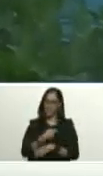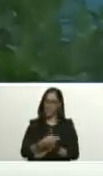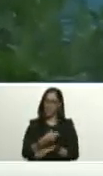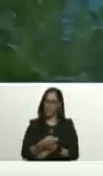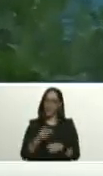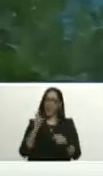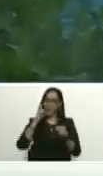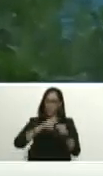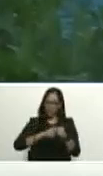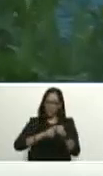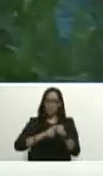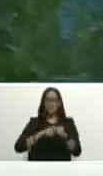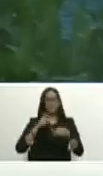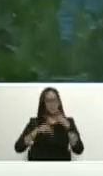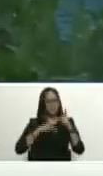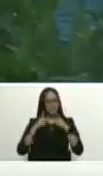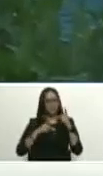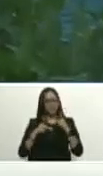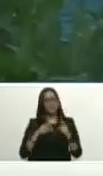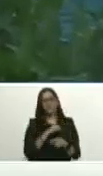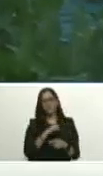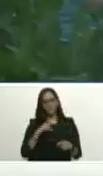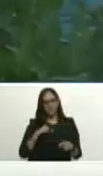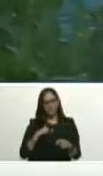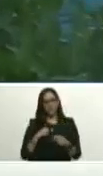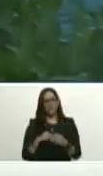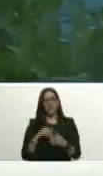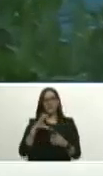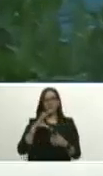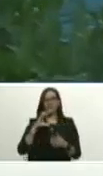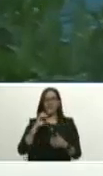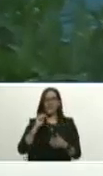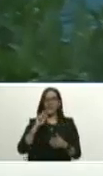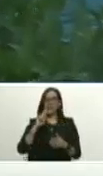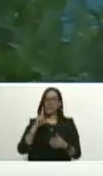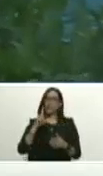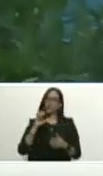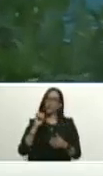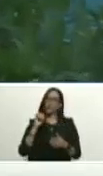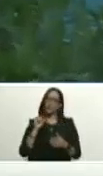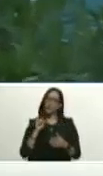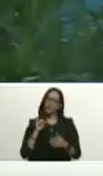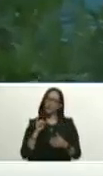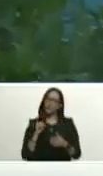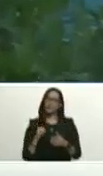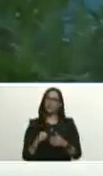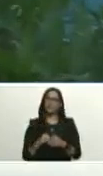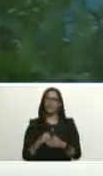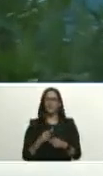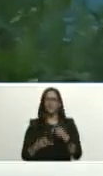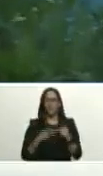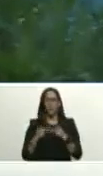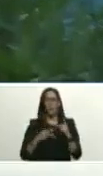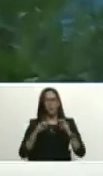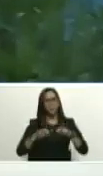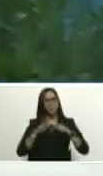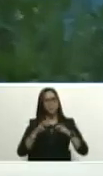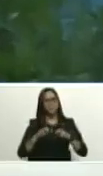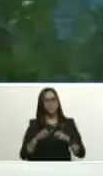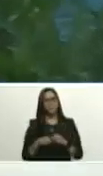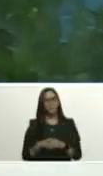de productor privado Carlos Castro Camacho presidente de la empresa Inversiones Agropecuarias al Cristiano